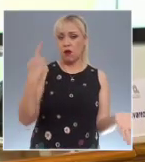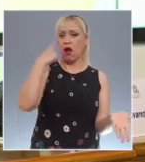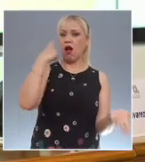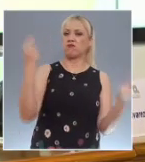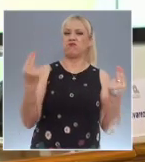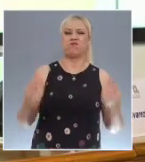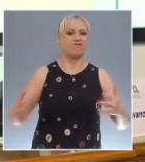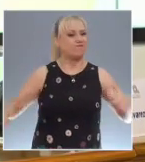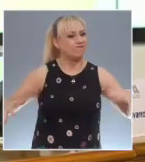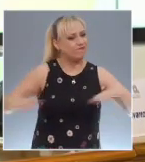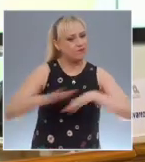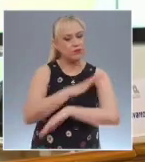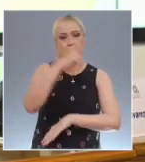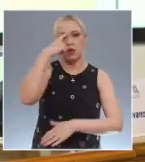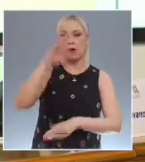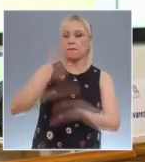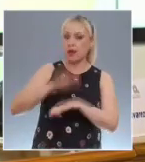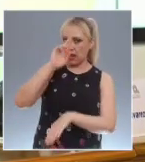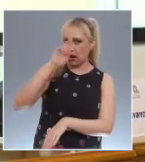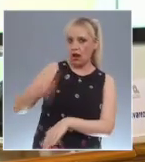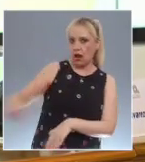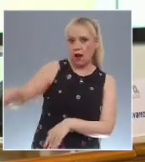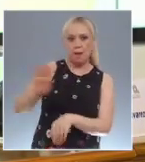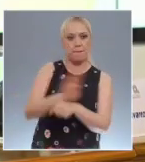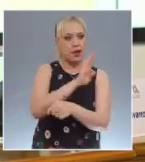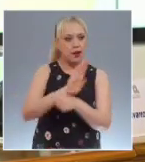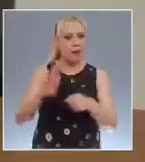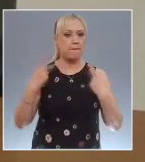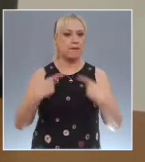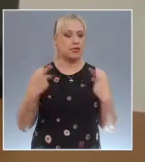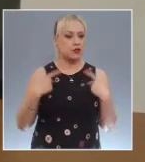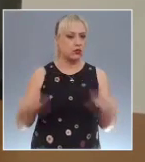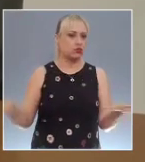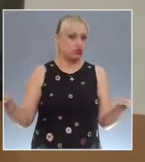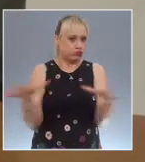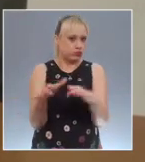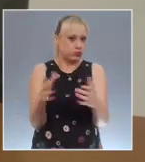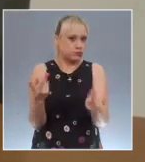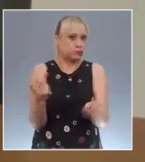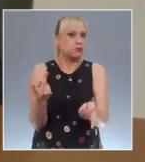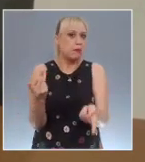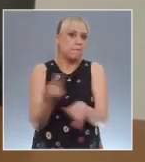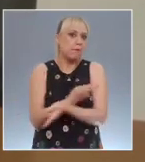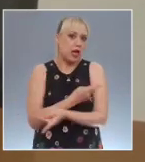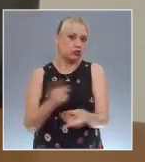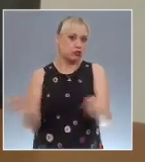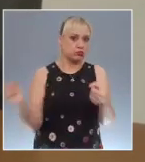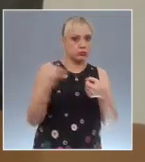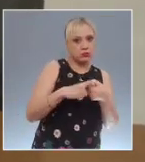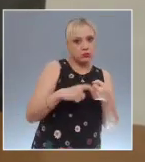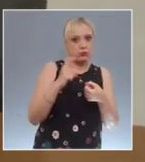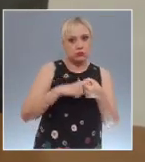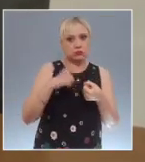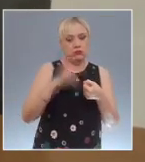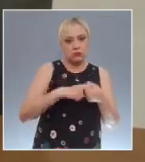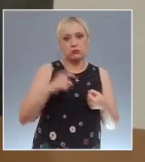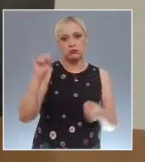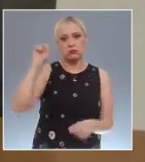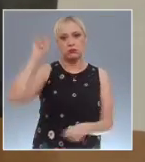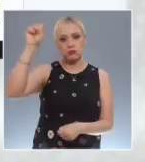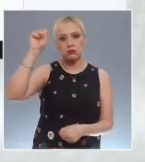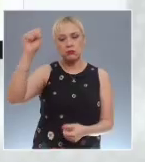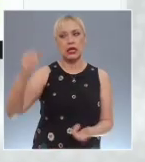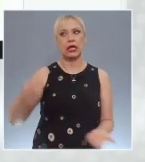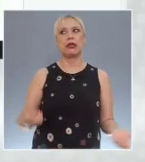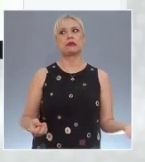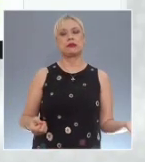sus derechos de asociación. Indicó que la libertad sindical está asociada con otros derechos, motivo por el cual